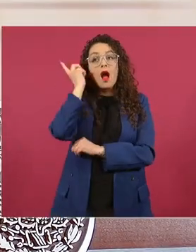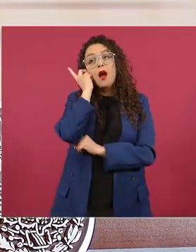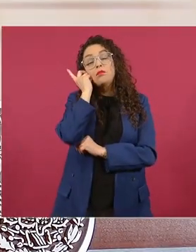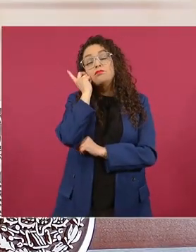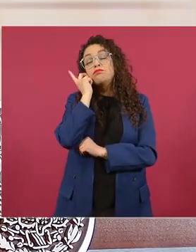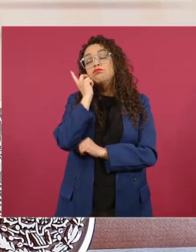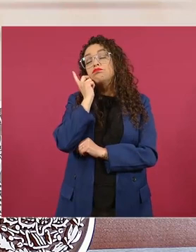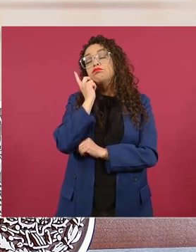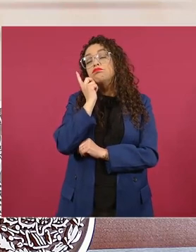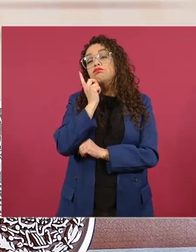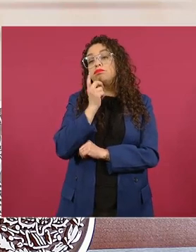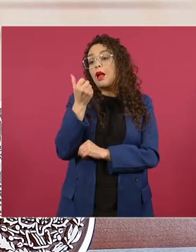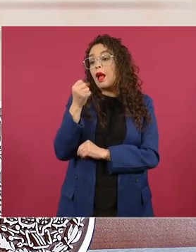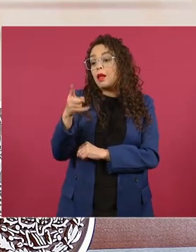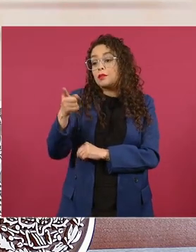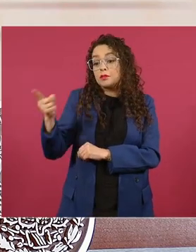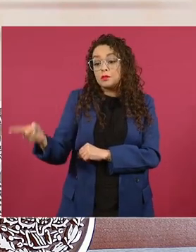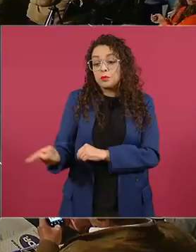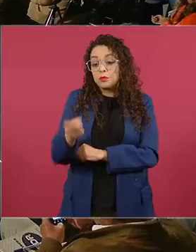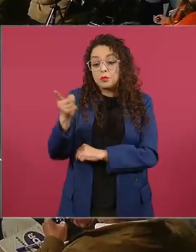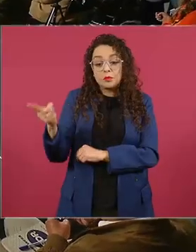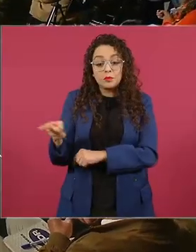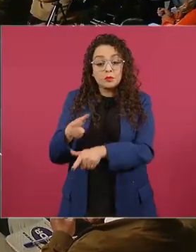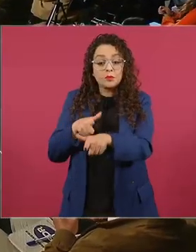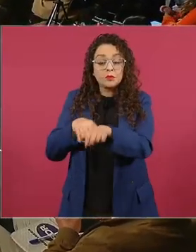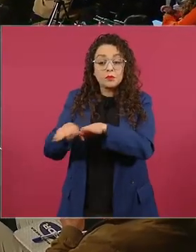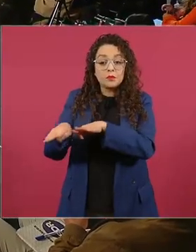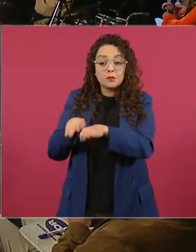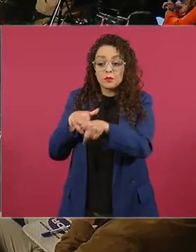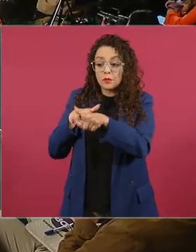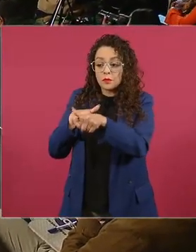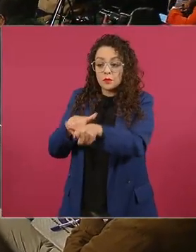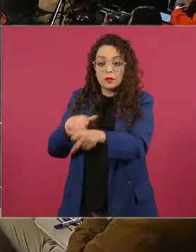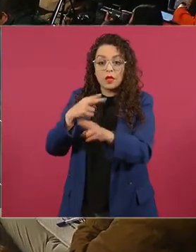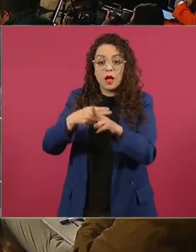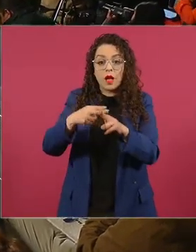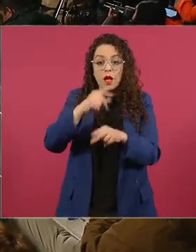su maestro pero así era